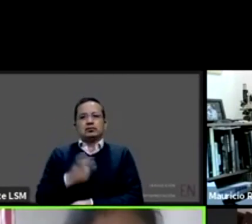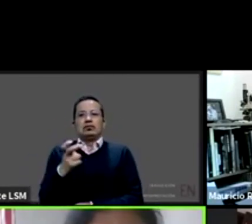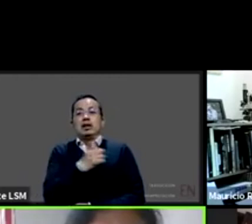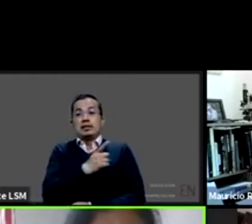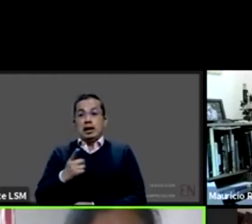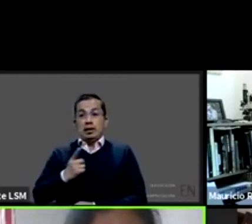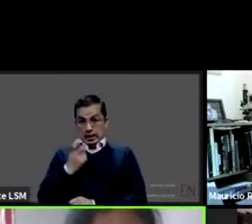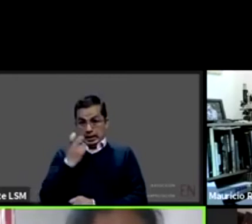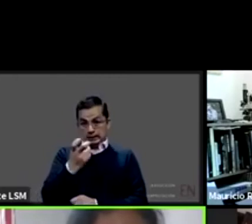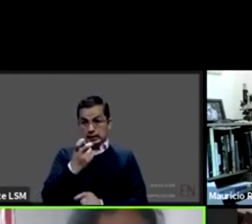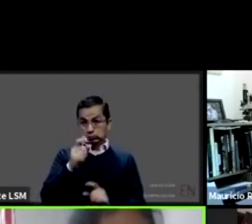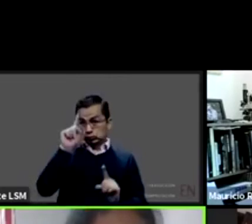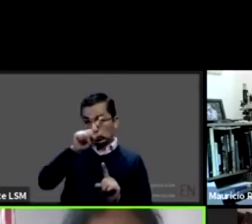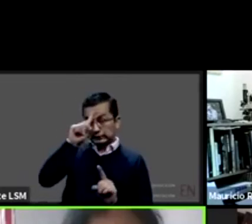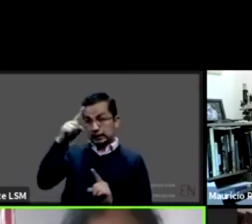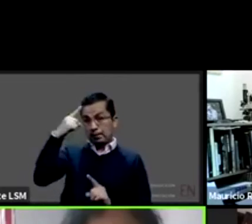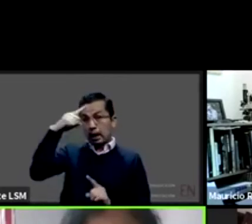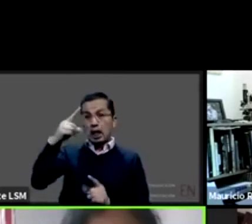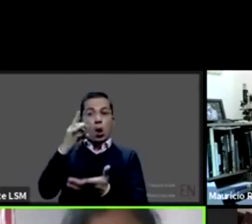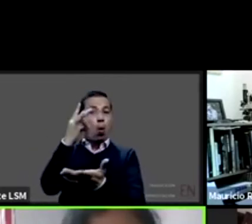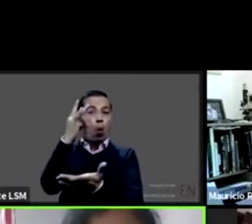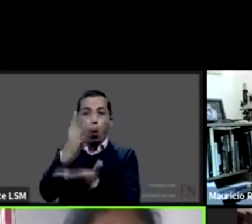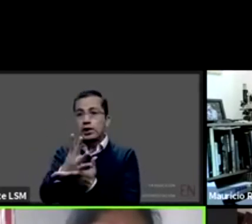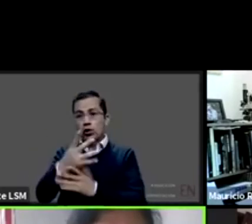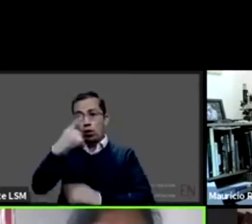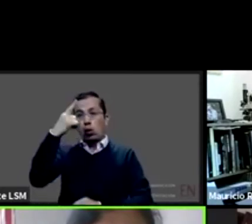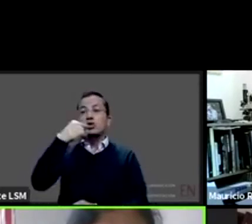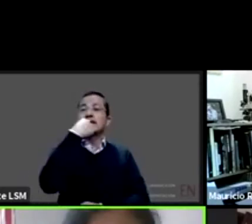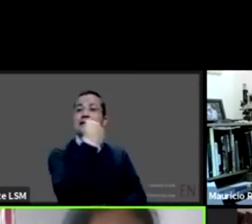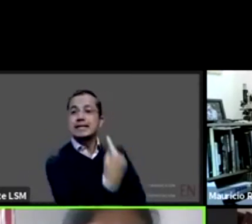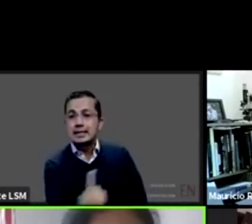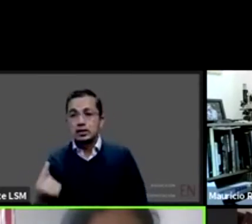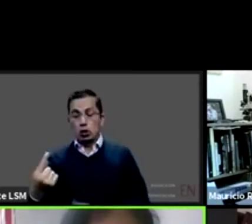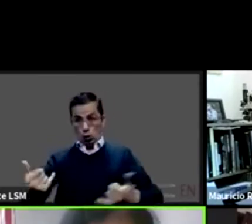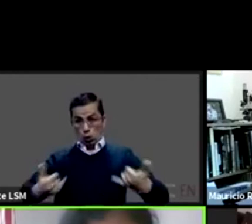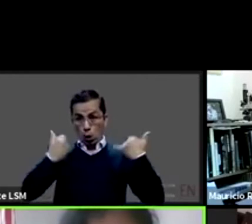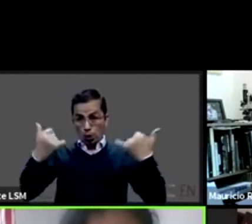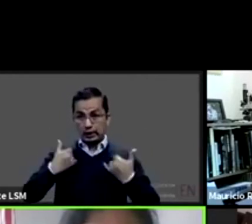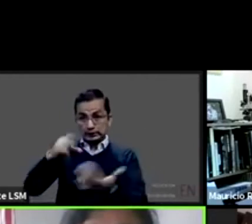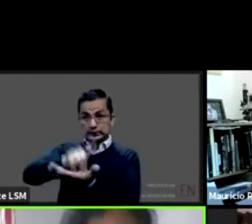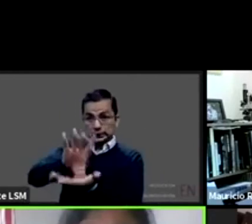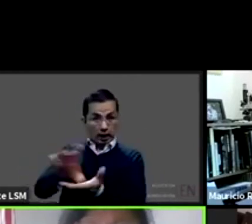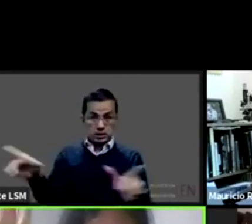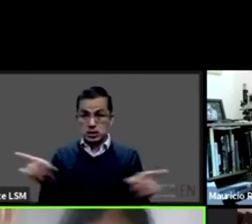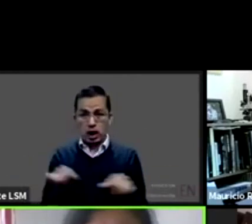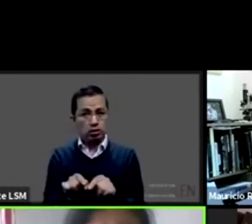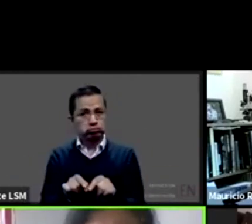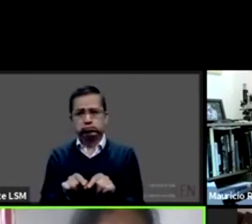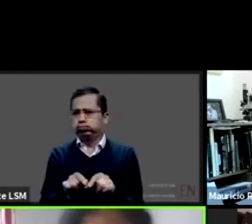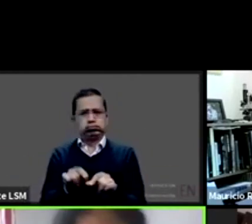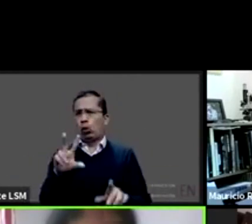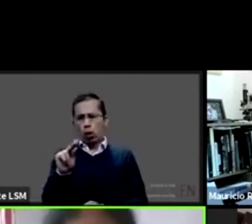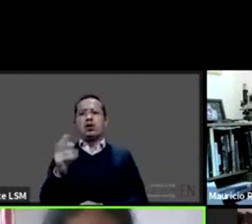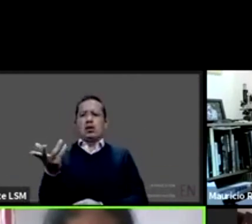personas no nada más está dirigida a niños niños y adolescentes con discapacidad donde hay que hacer ajustes